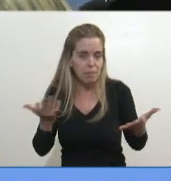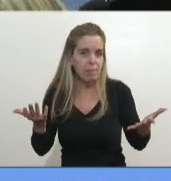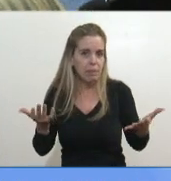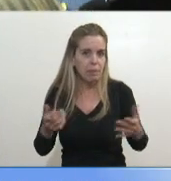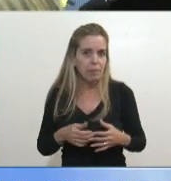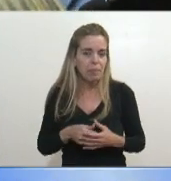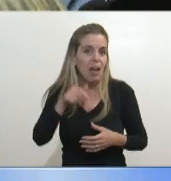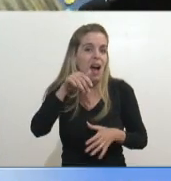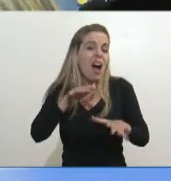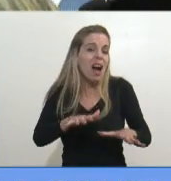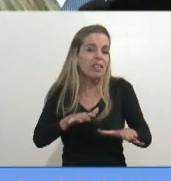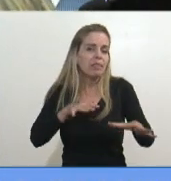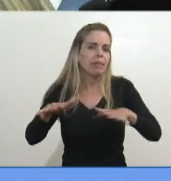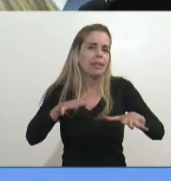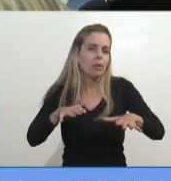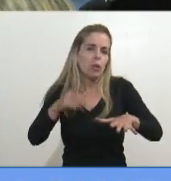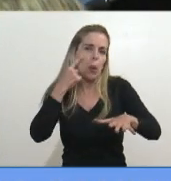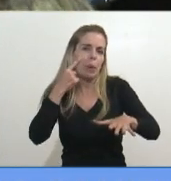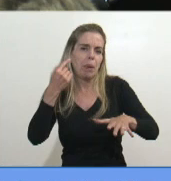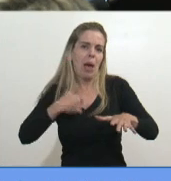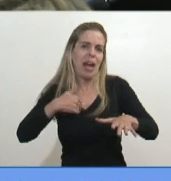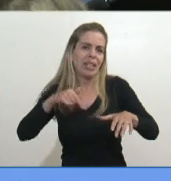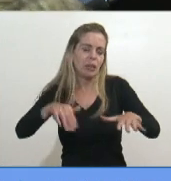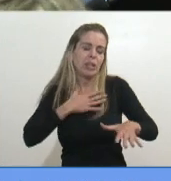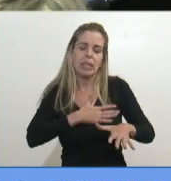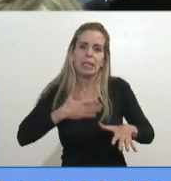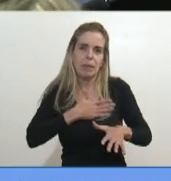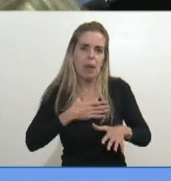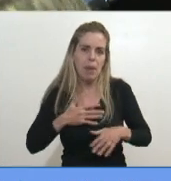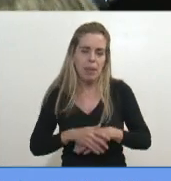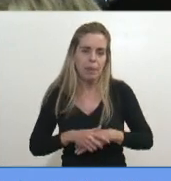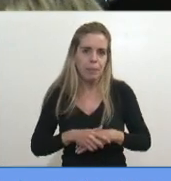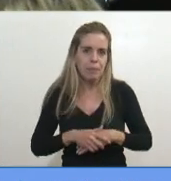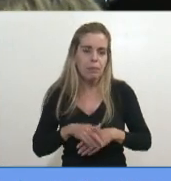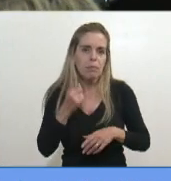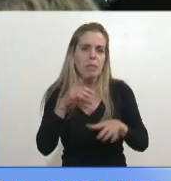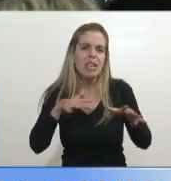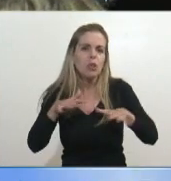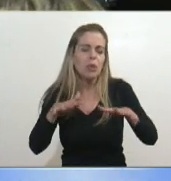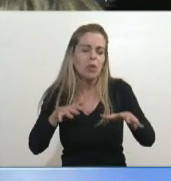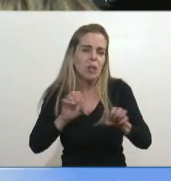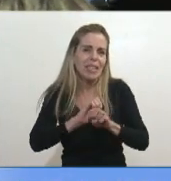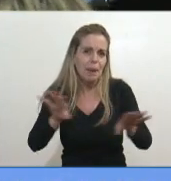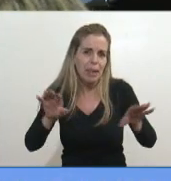Y esta es la situación por la que está atravesando nuestro país, lamentablemente. Una situación extrema,